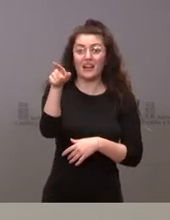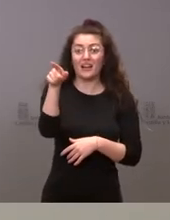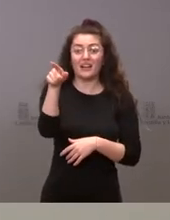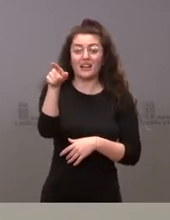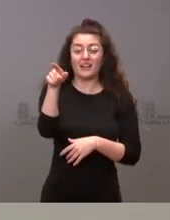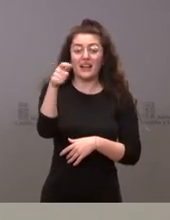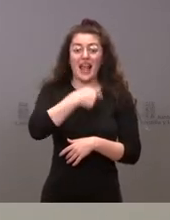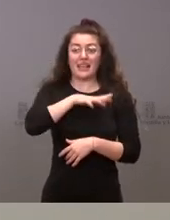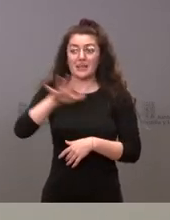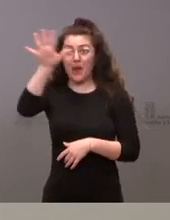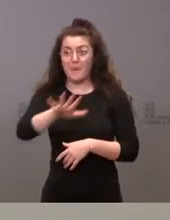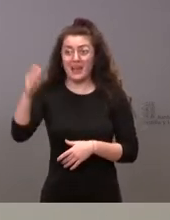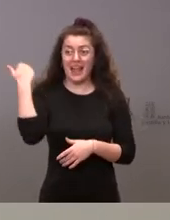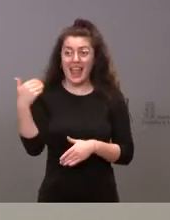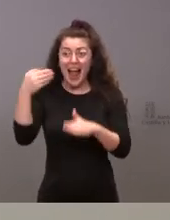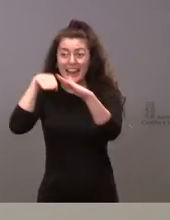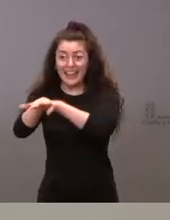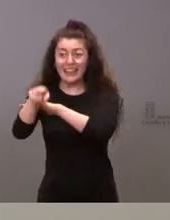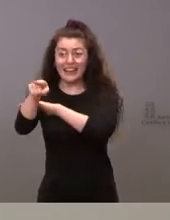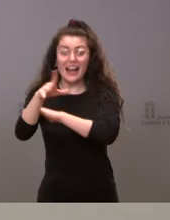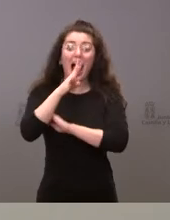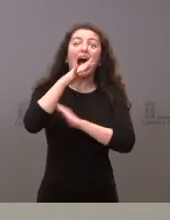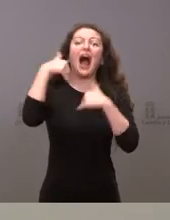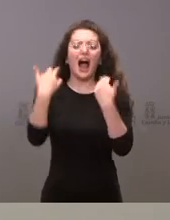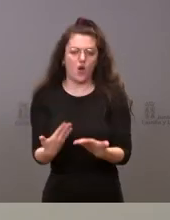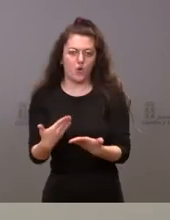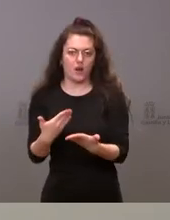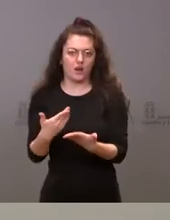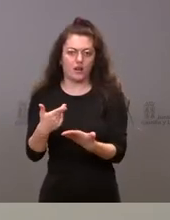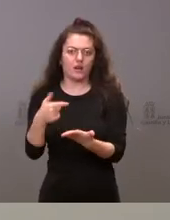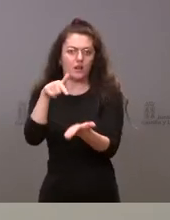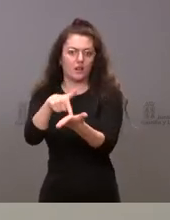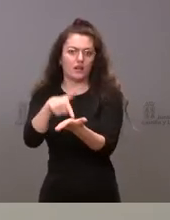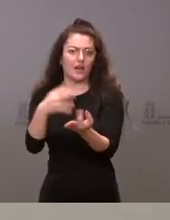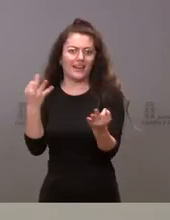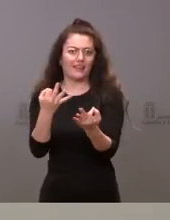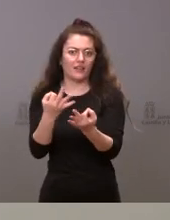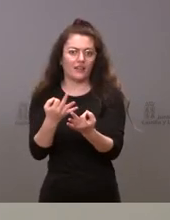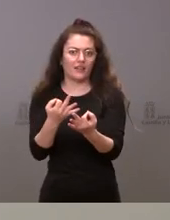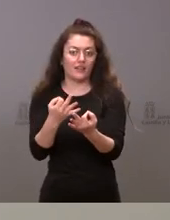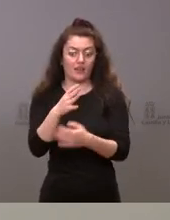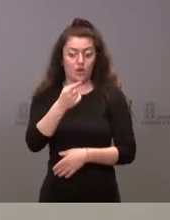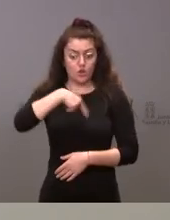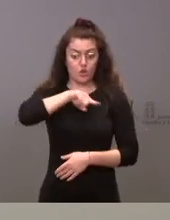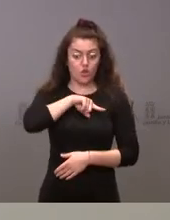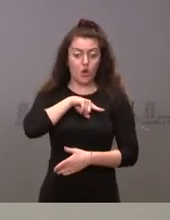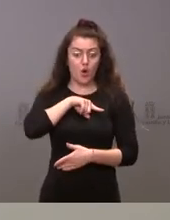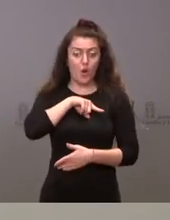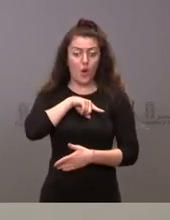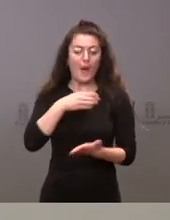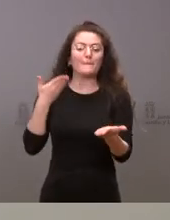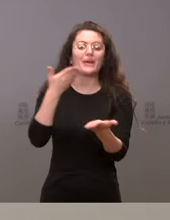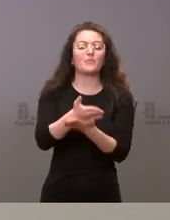del IVA que nos corresponde en un mes es lo que hoy ponemos de manifiesto que nosotros al estar pidiendo este IVA súper reducido